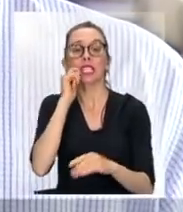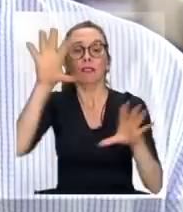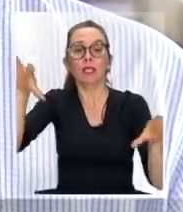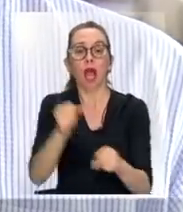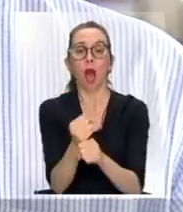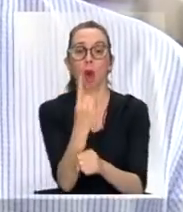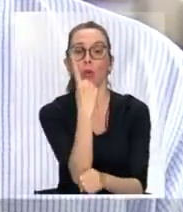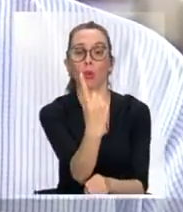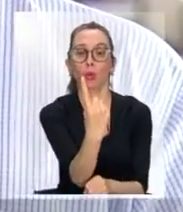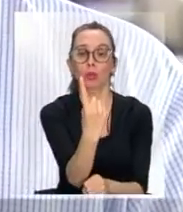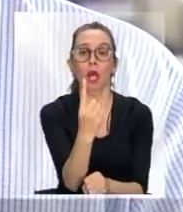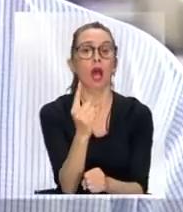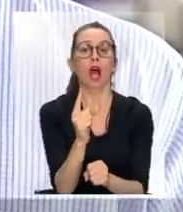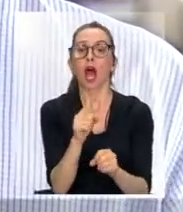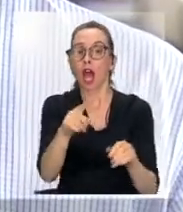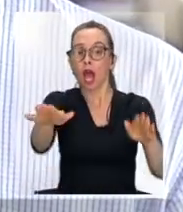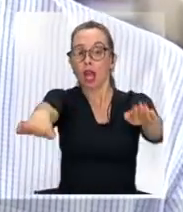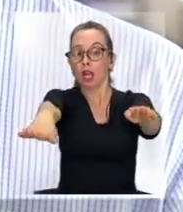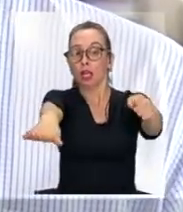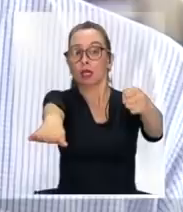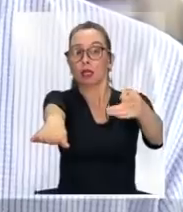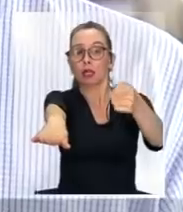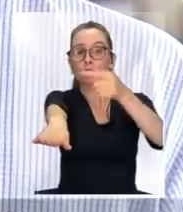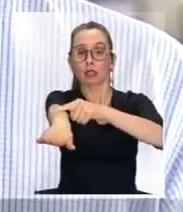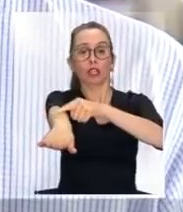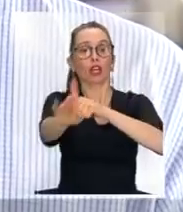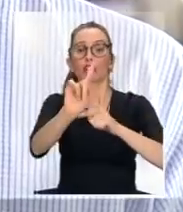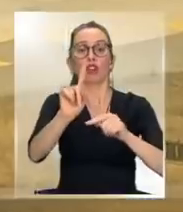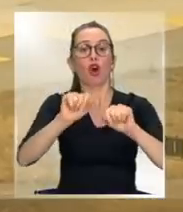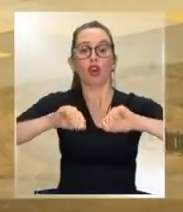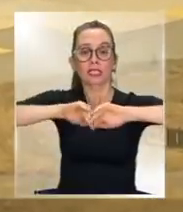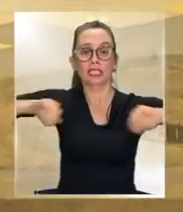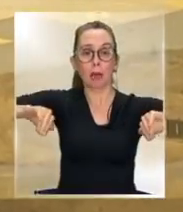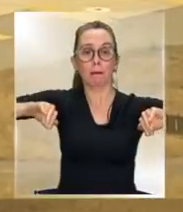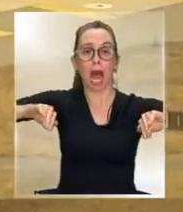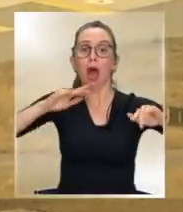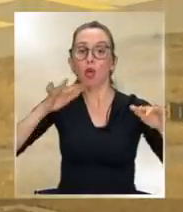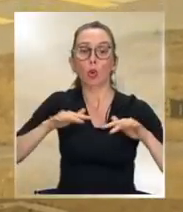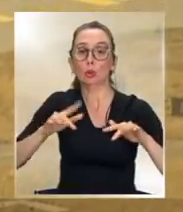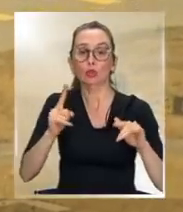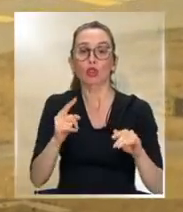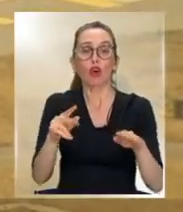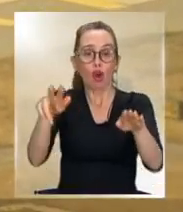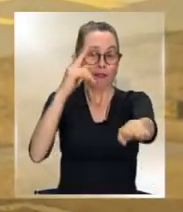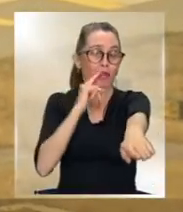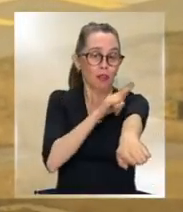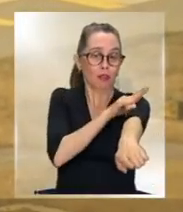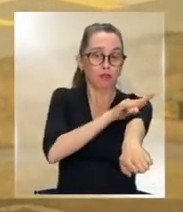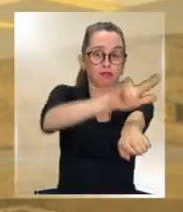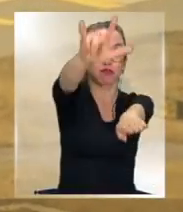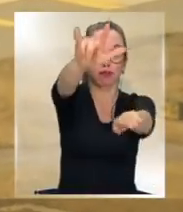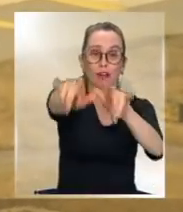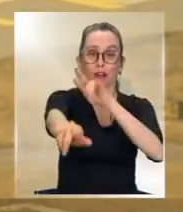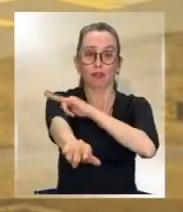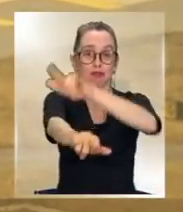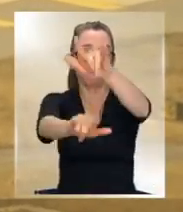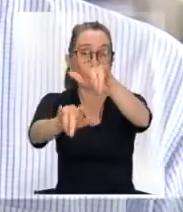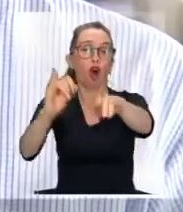procedimientos adecuados para utilizarla como dos pistas separadas. Si nosotros aplicamos estos procedimientos que estamos